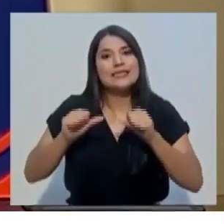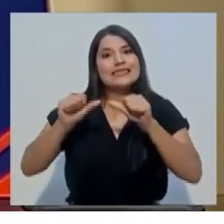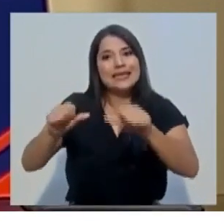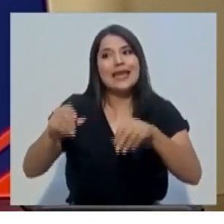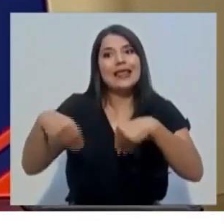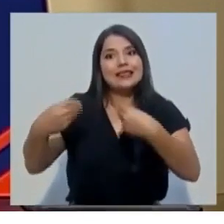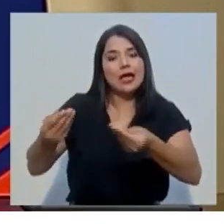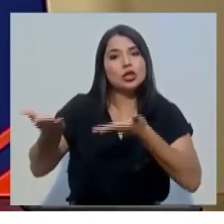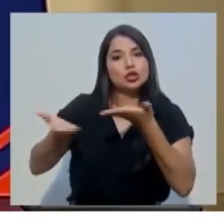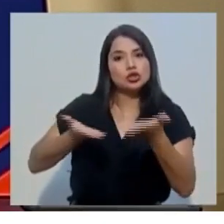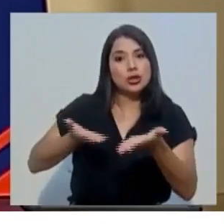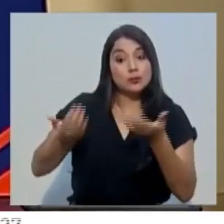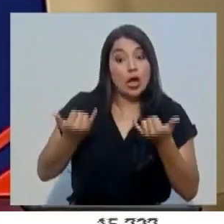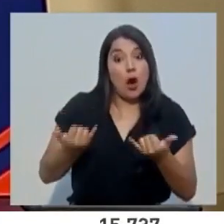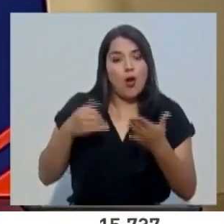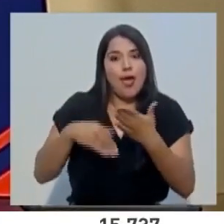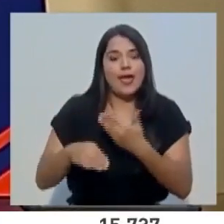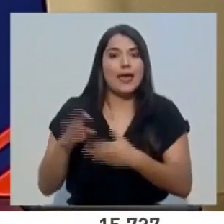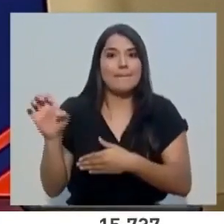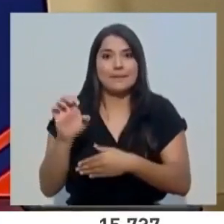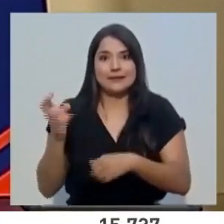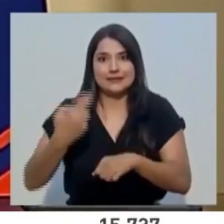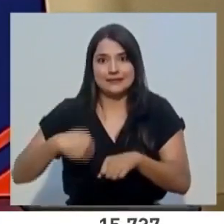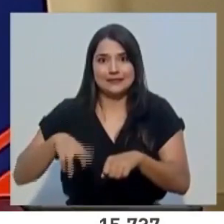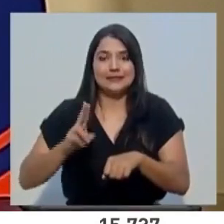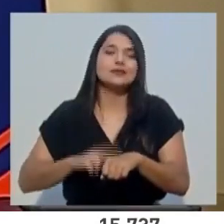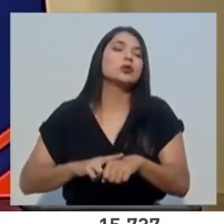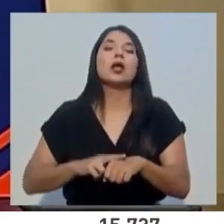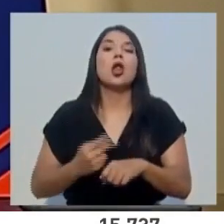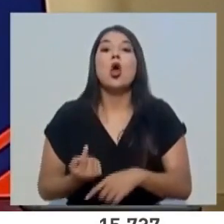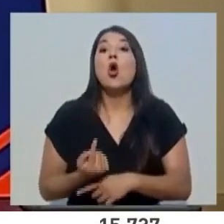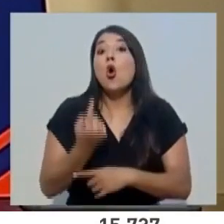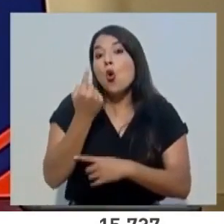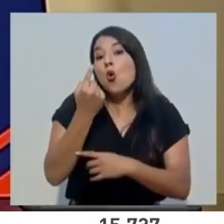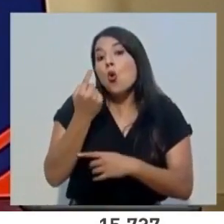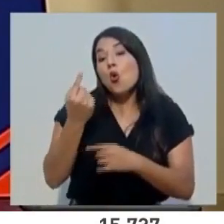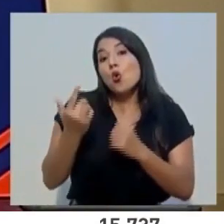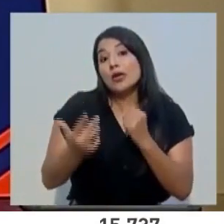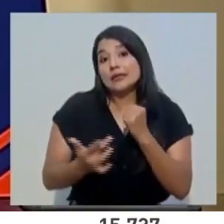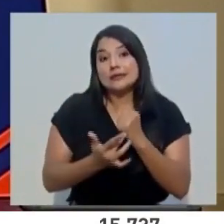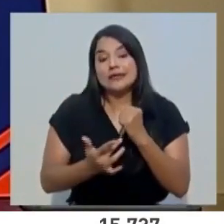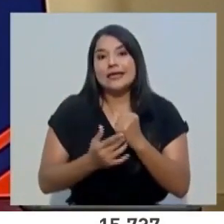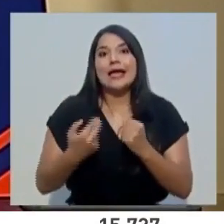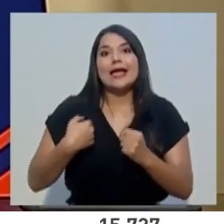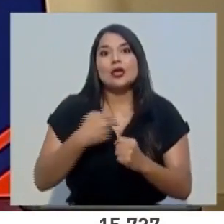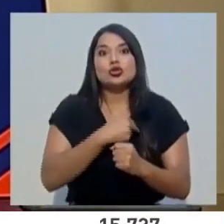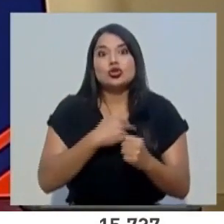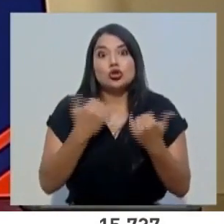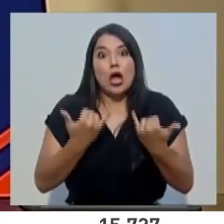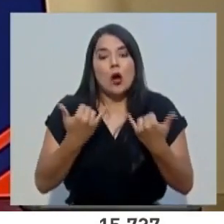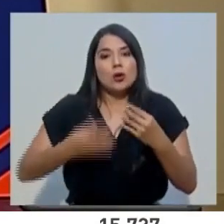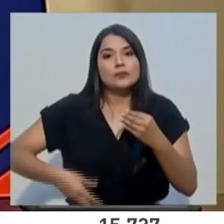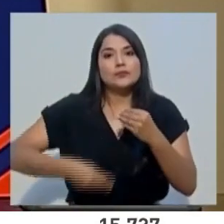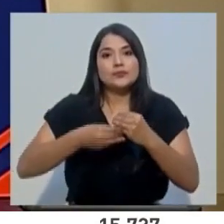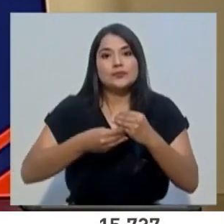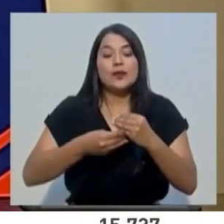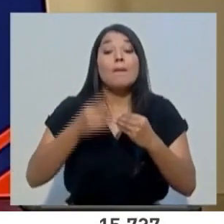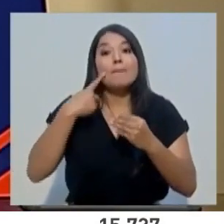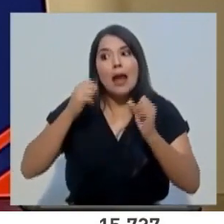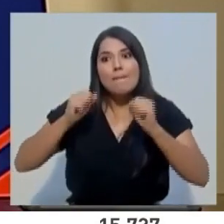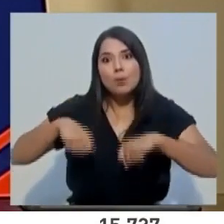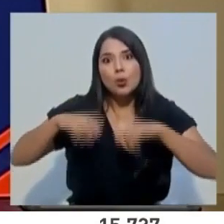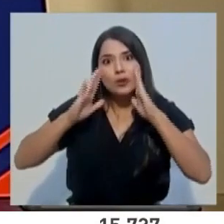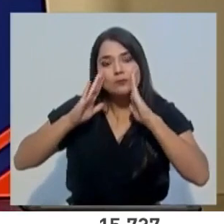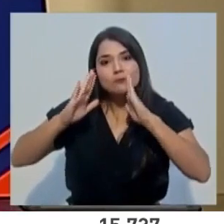servicios durante esta emergencia. Una de las herramientas que estamos incorporando en esta